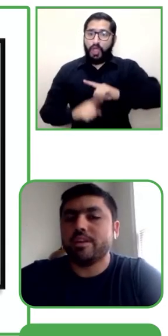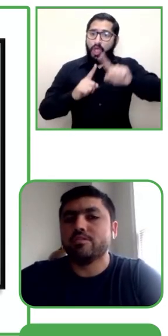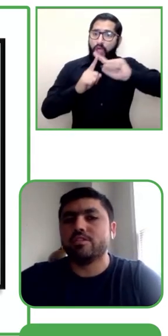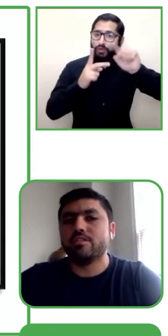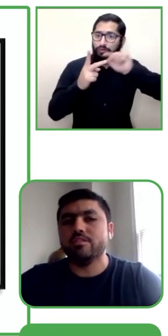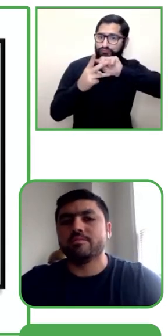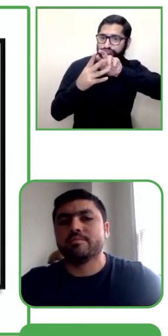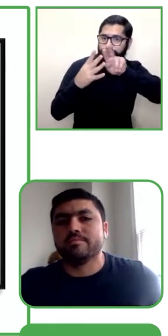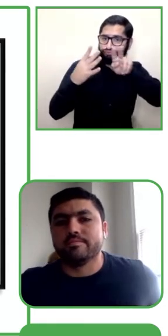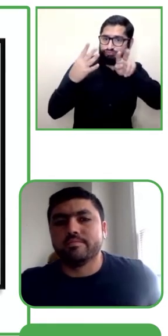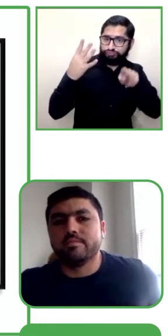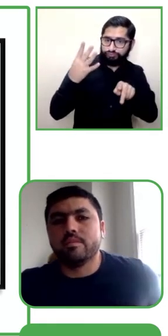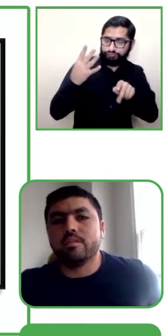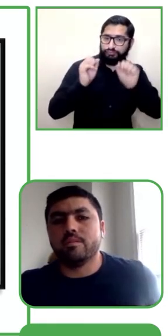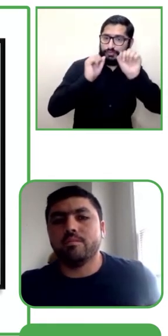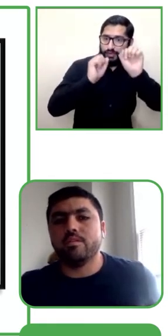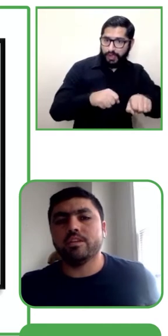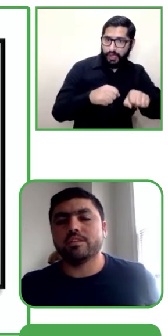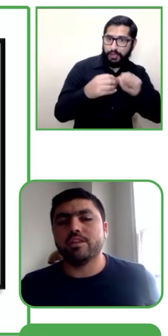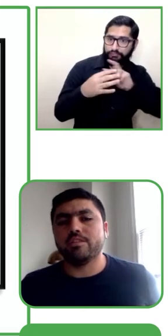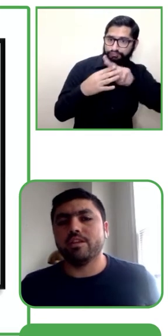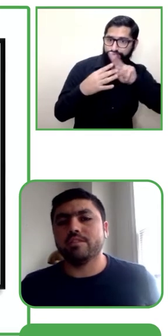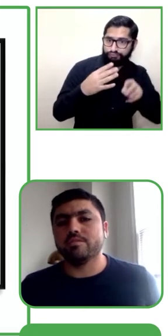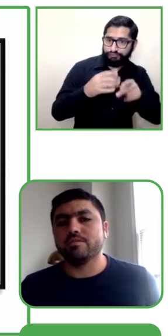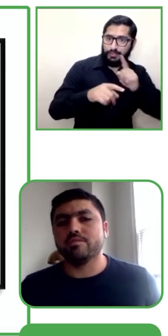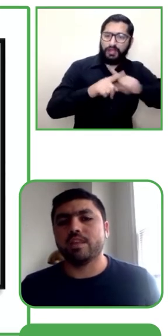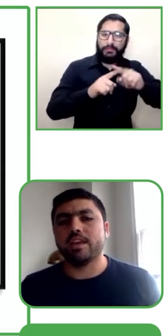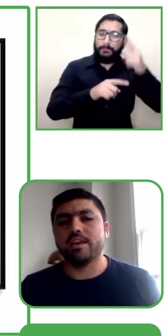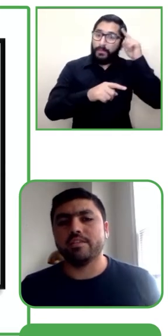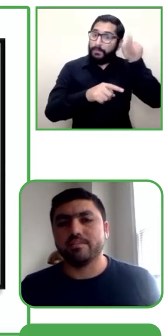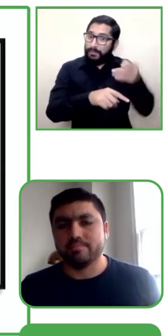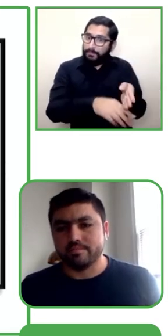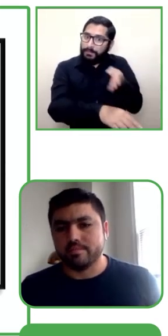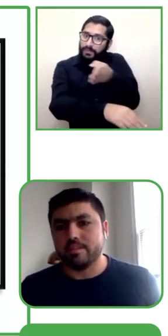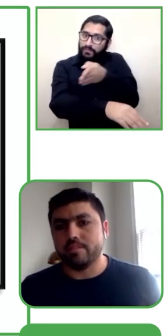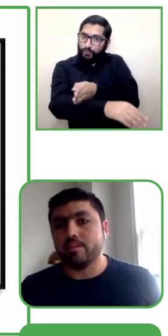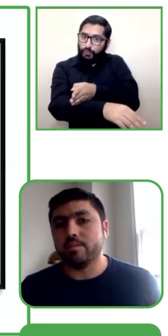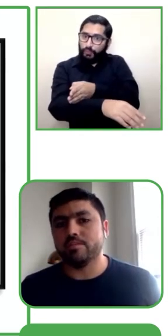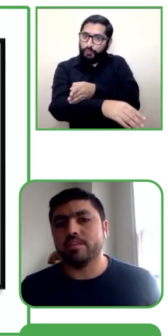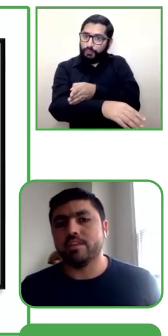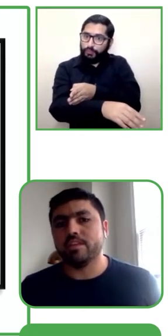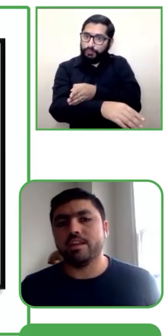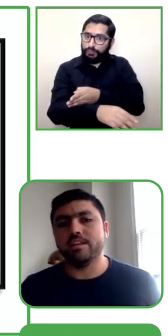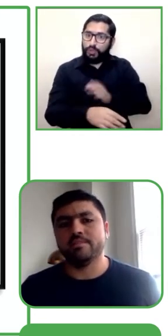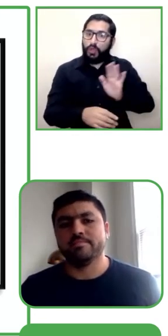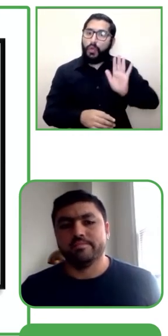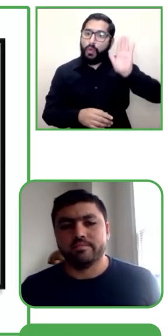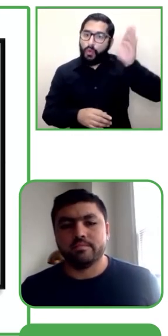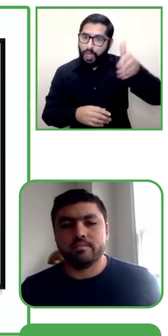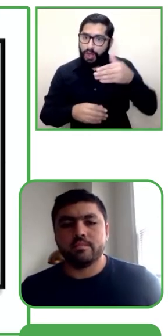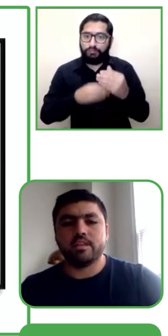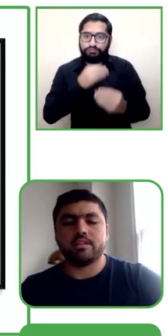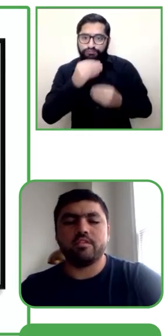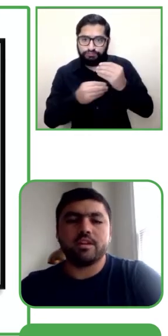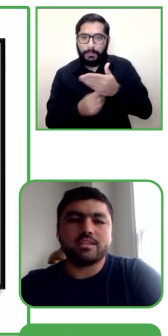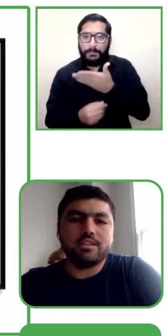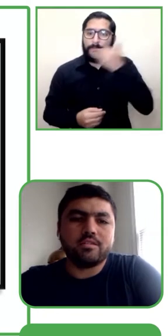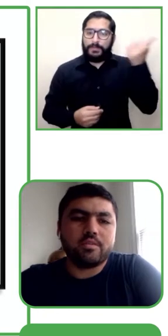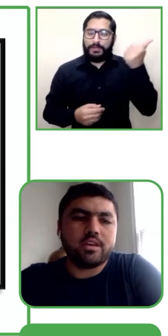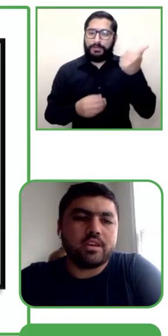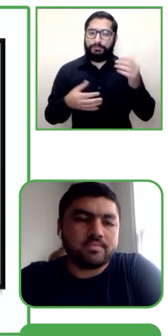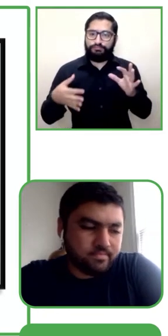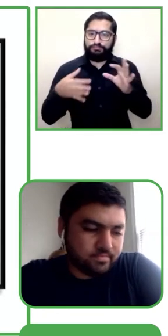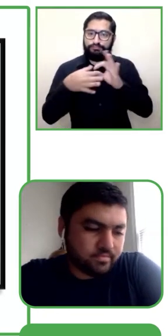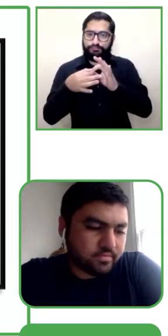Lazarillo también evolucionó. Logramos desarrollar nuevas funcionalidades, tanto para los espacios digitales. De esta forma,